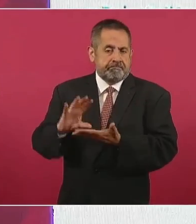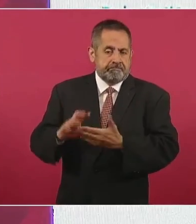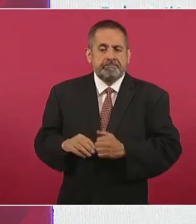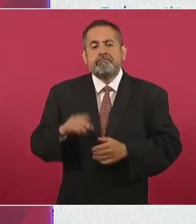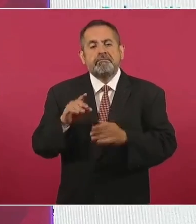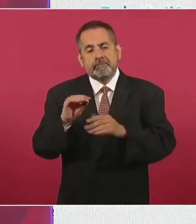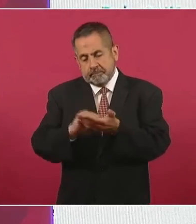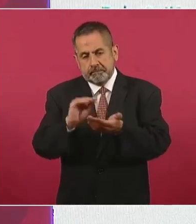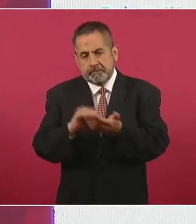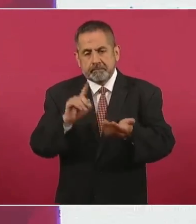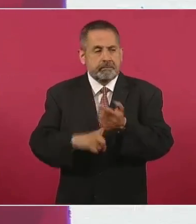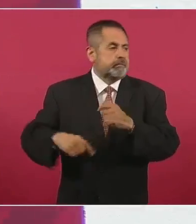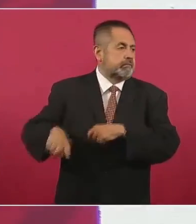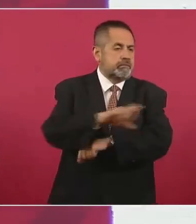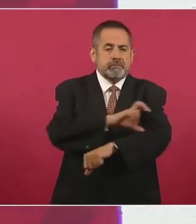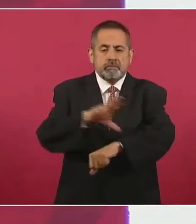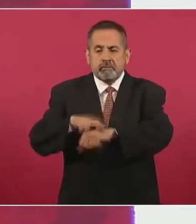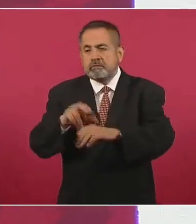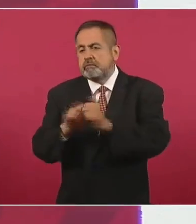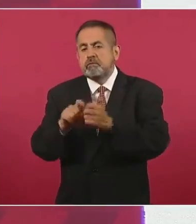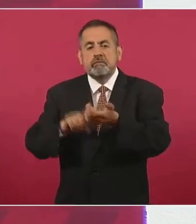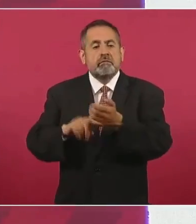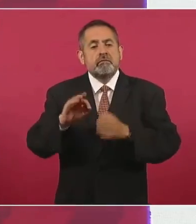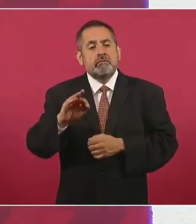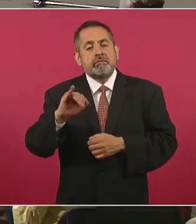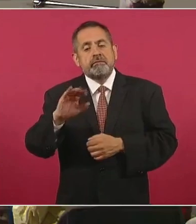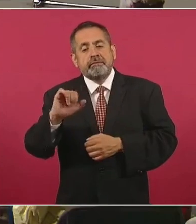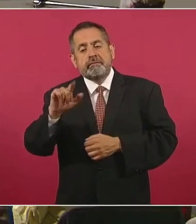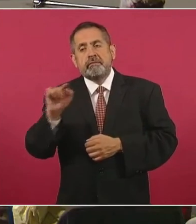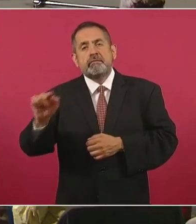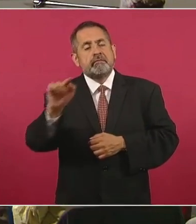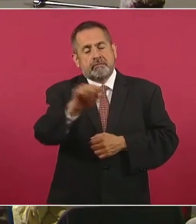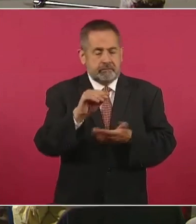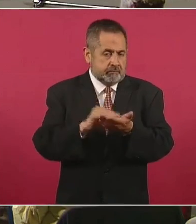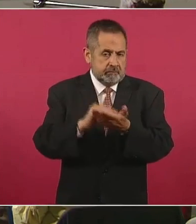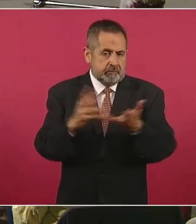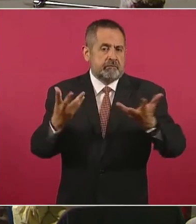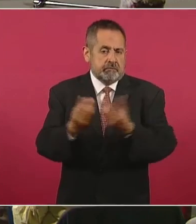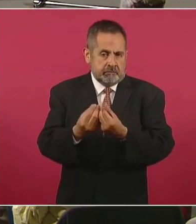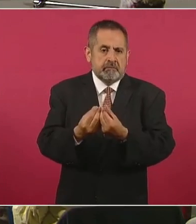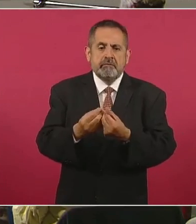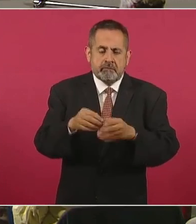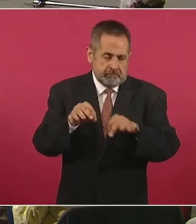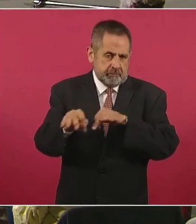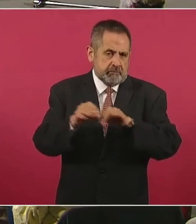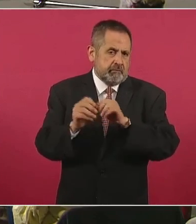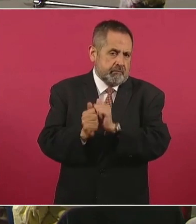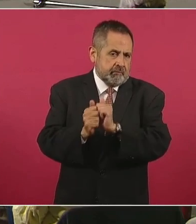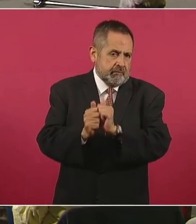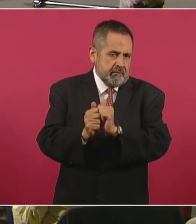de manera coordinada con las fiscalías de los estados. Adelante. Y este es